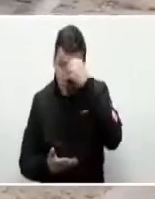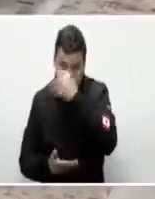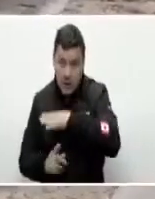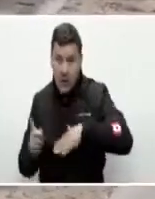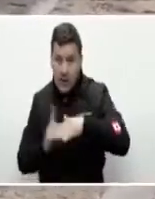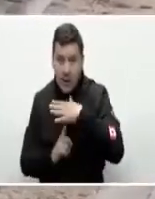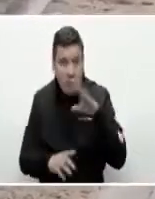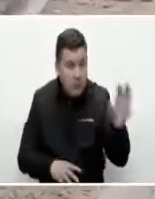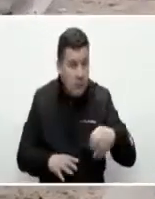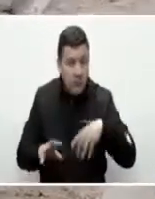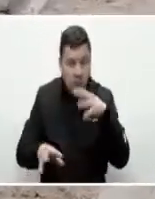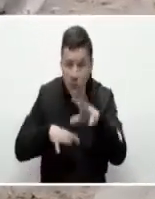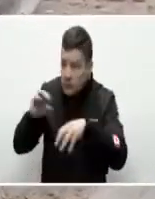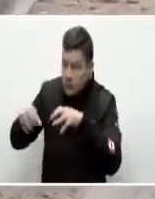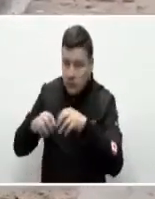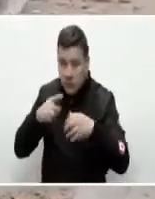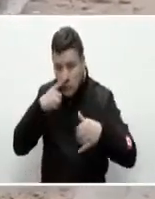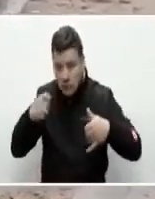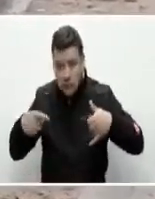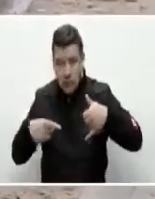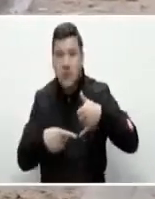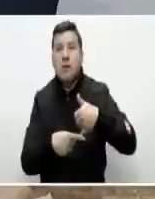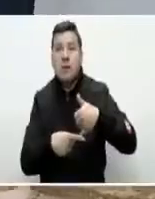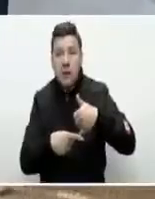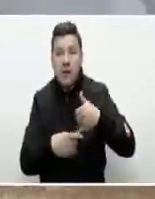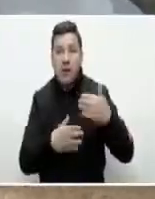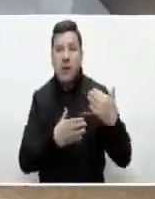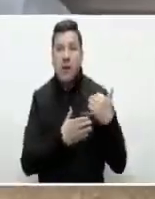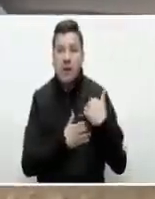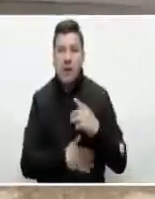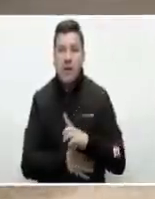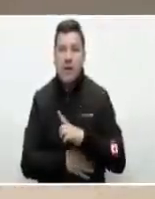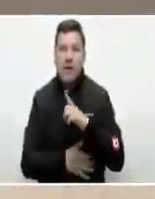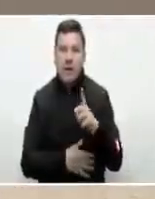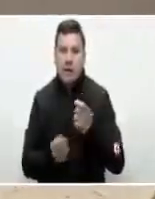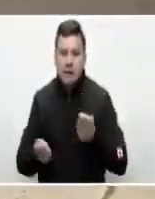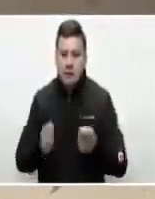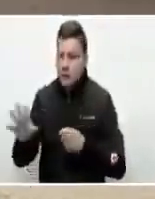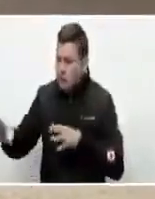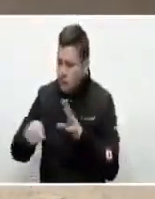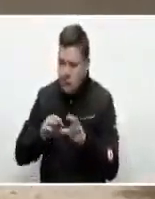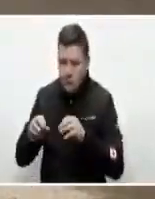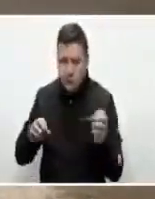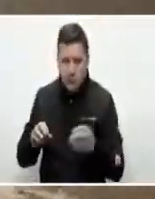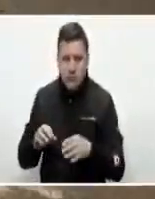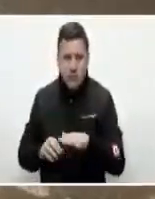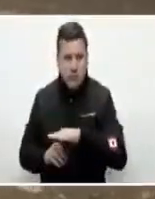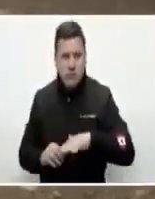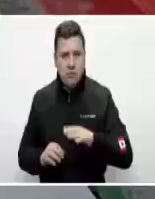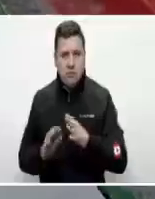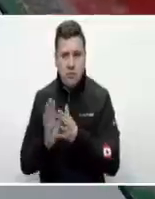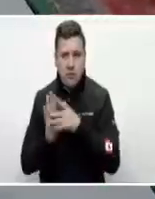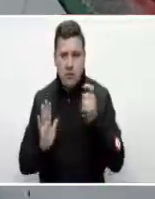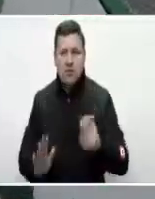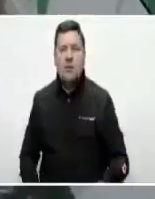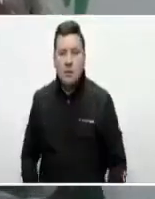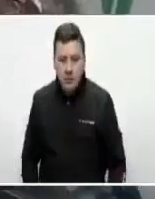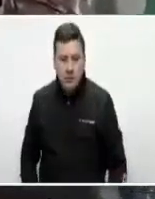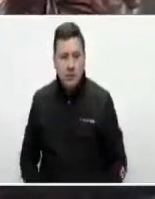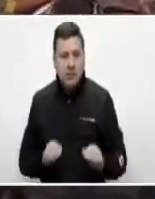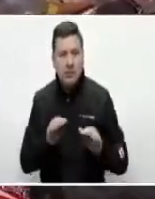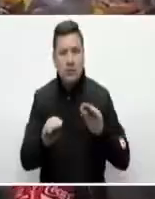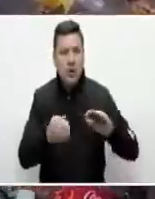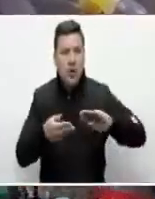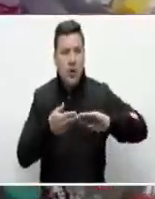Ambiental y Ecoturístico del Nororiente Amazónico han sido los encargados de liderar la estrategia Zóico Guainiano Hago Parte de la Fórmula la cual convoca a la